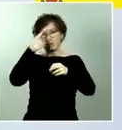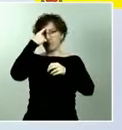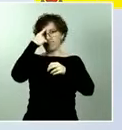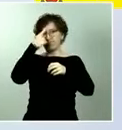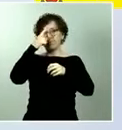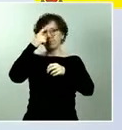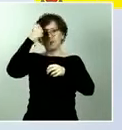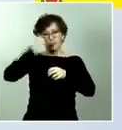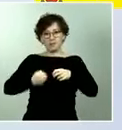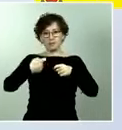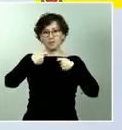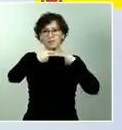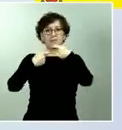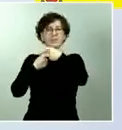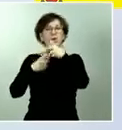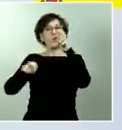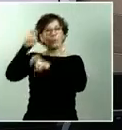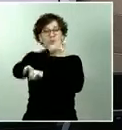esperanzadoras. Muchas gracias.